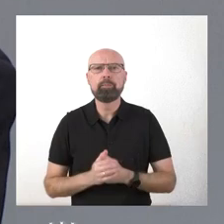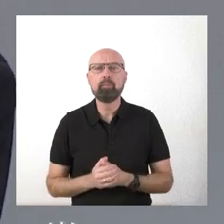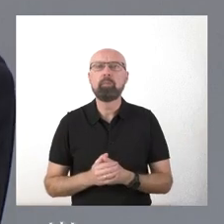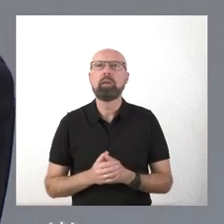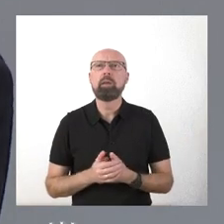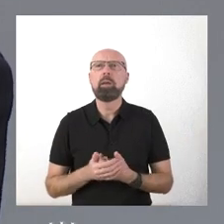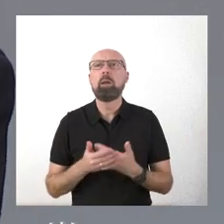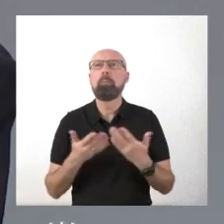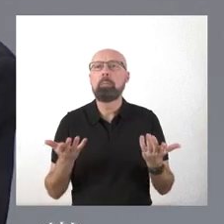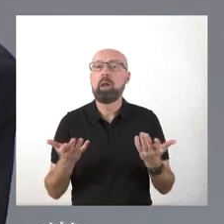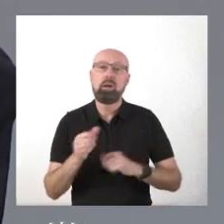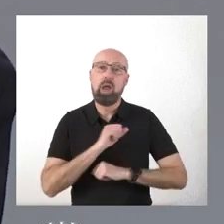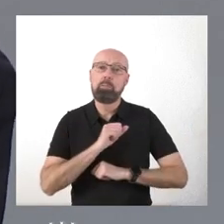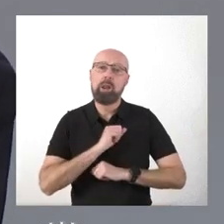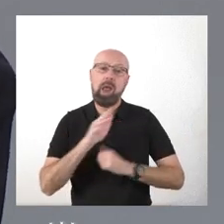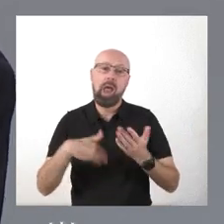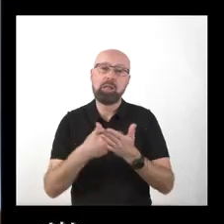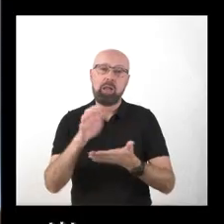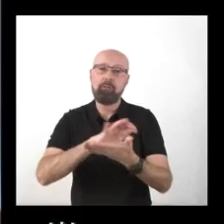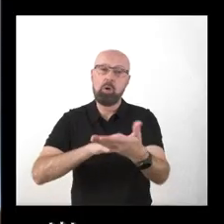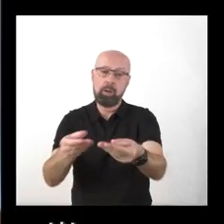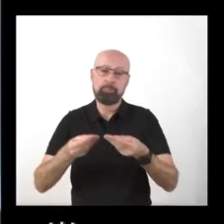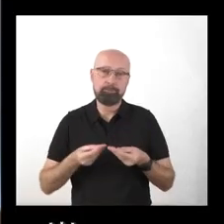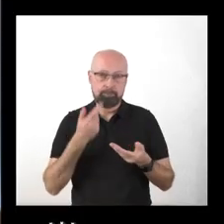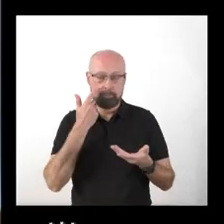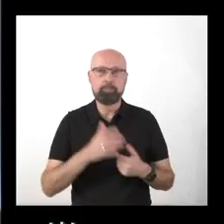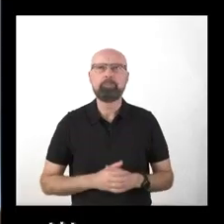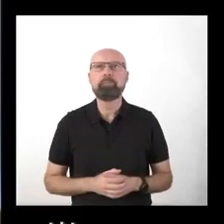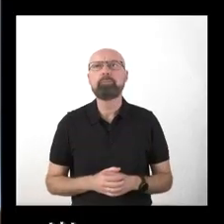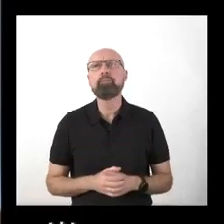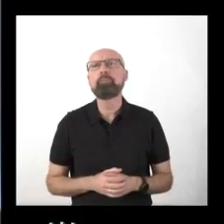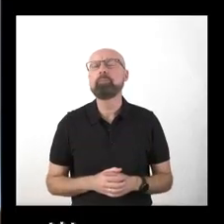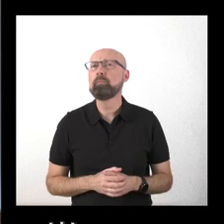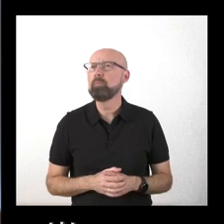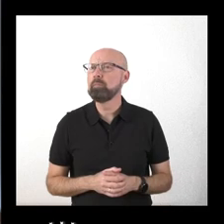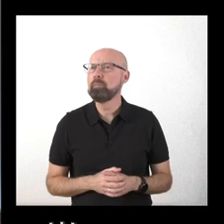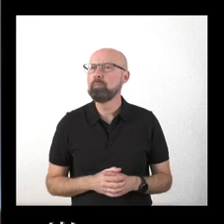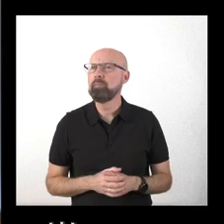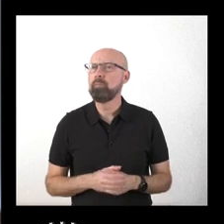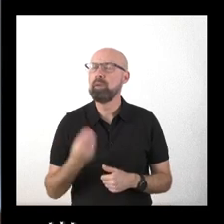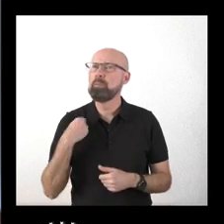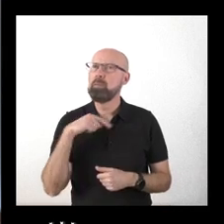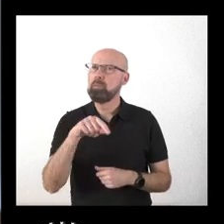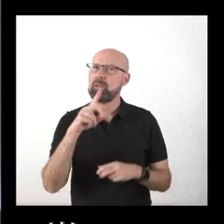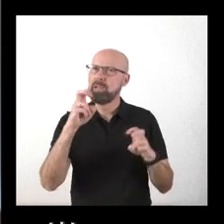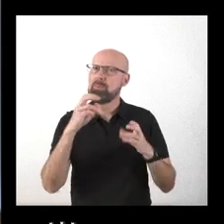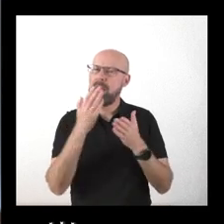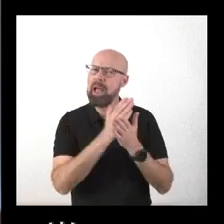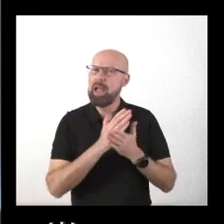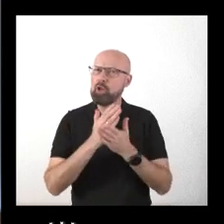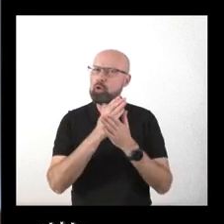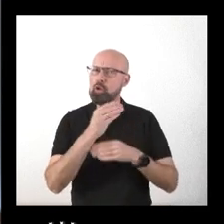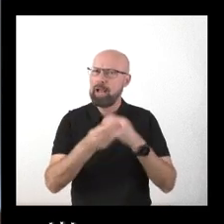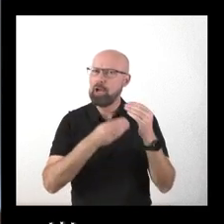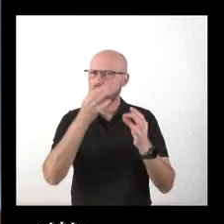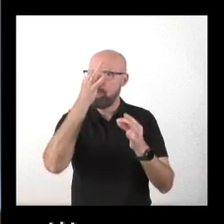Pero hay que esperar al informe. En relación a la EPA, en base al estudio o análisis que han realizado de los datos,